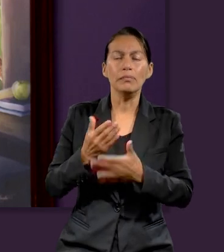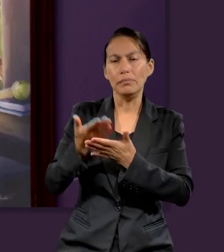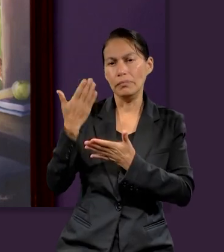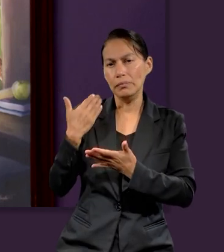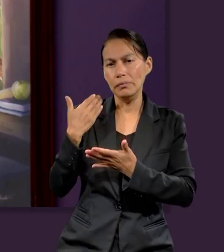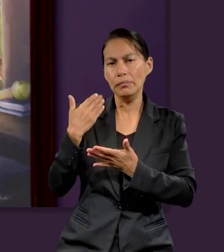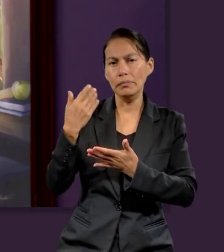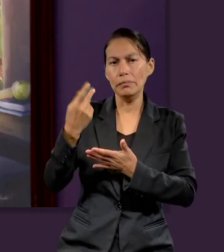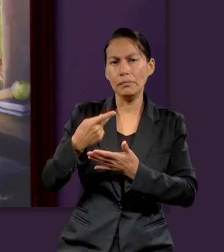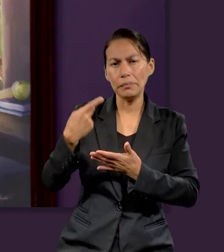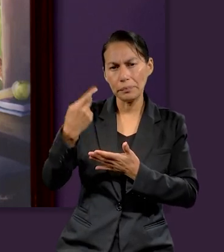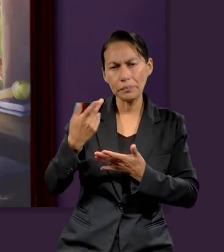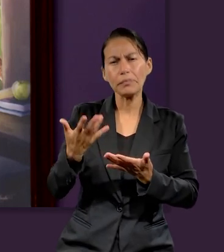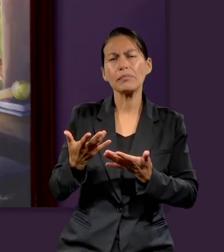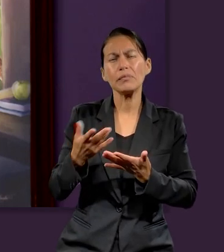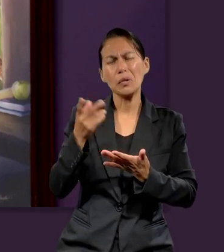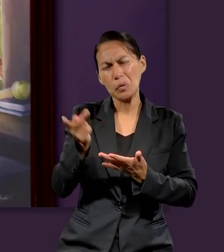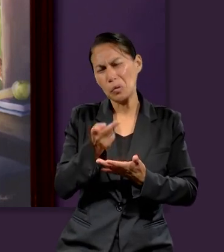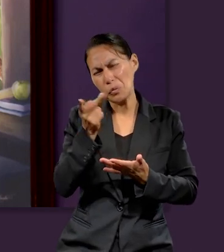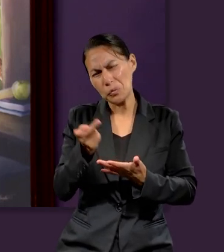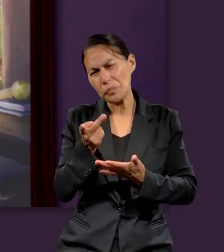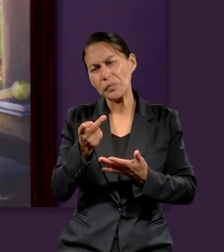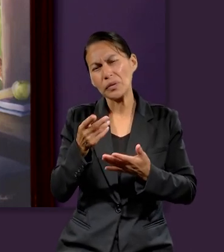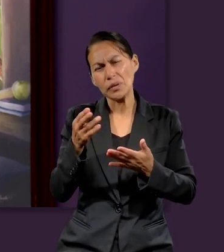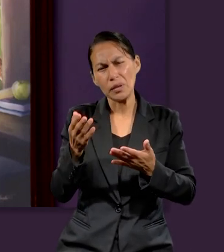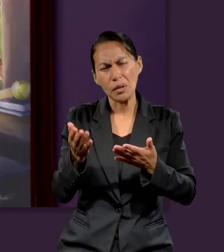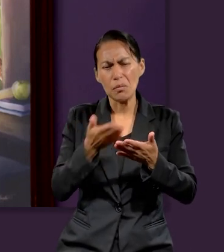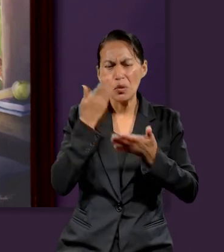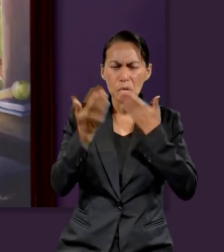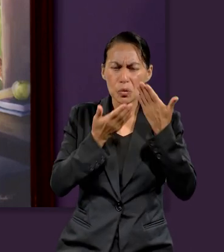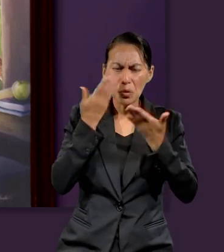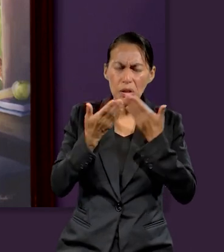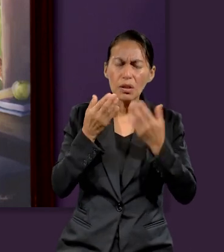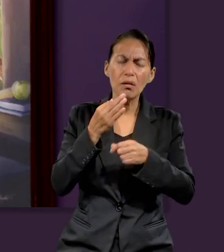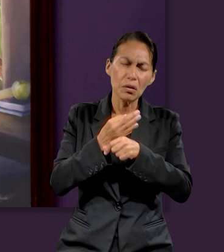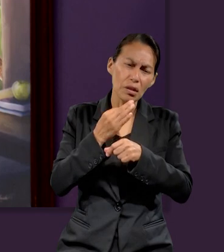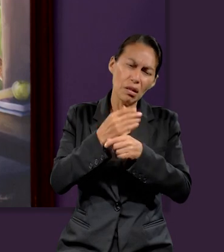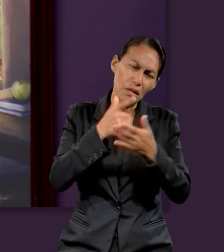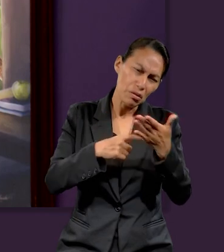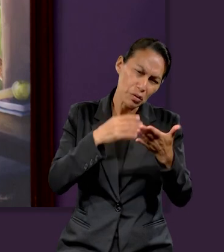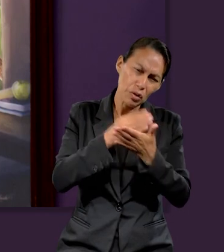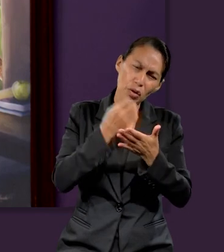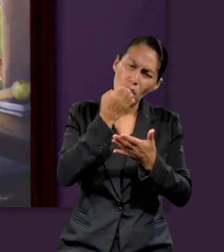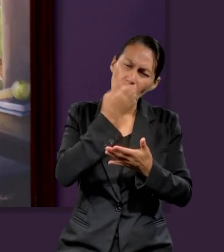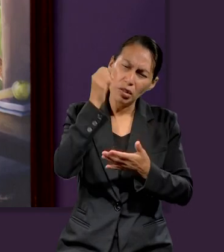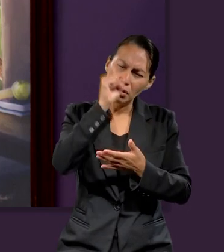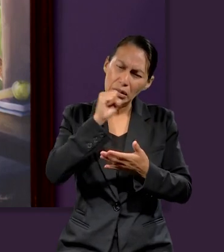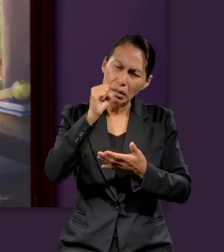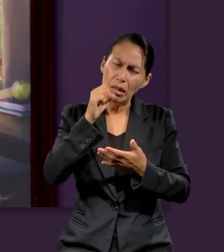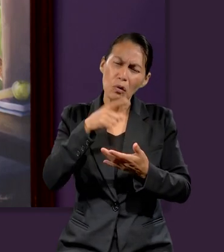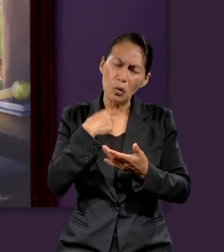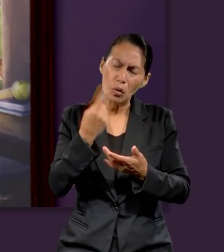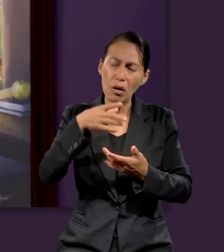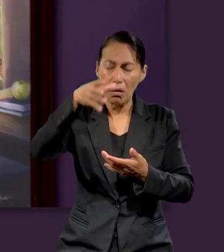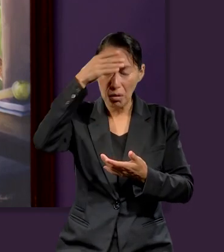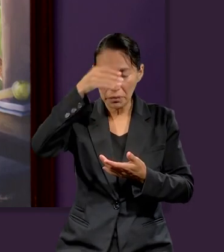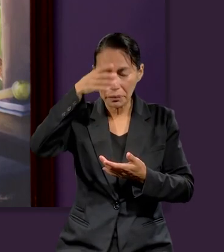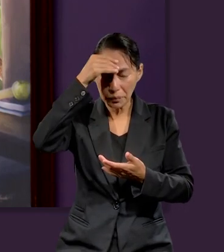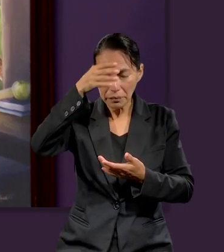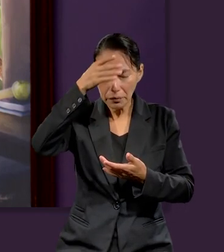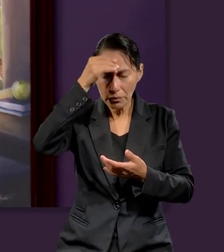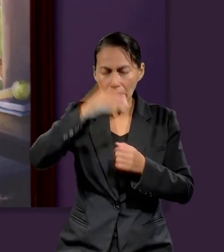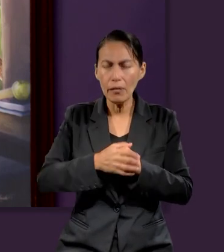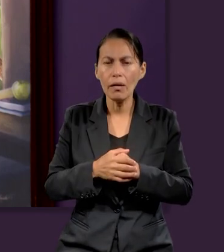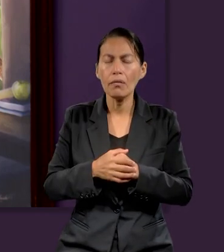en las preguntas que venimos haciendo, ¿verdad? En este repaso de la Escuela Sabática. Y no solamente eso, sino que